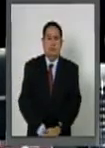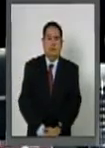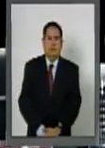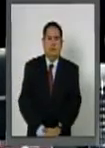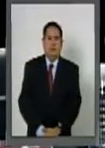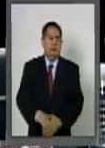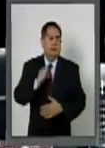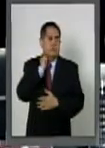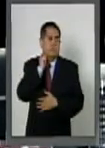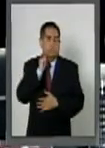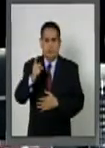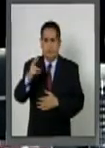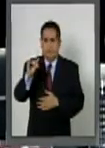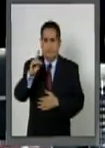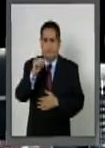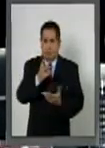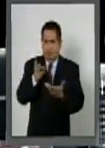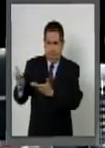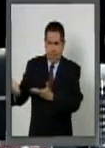Senador Preciado, por favor.